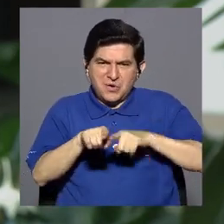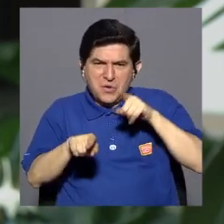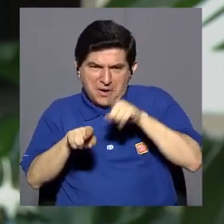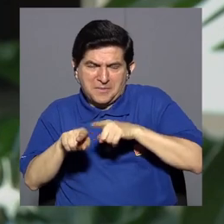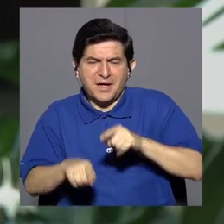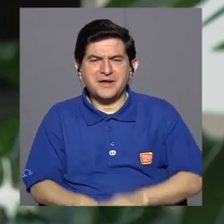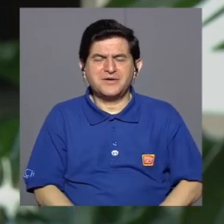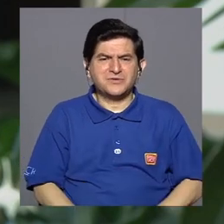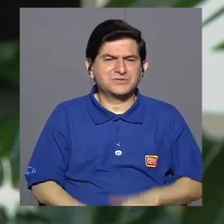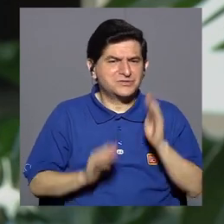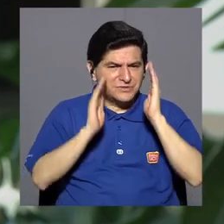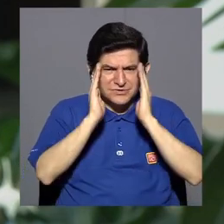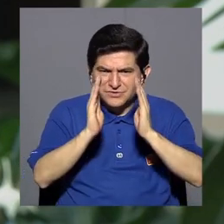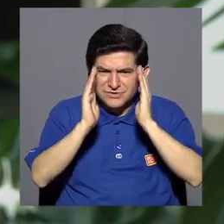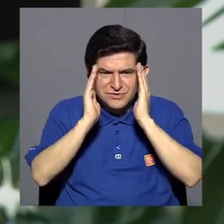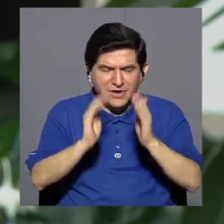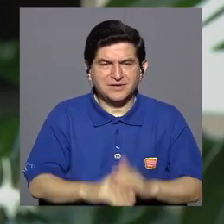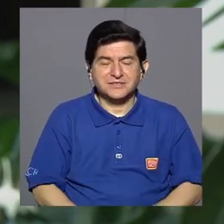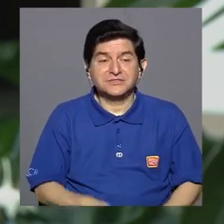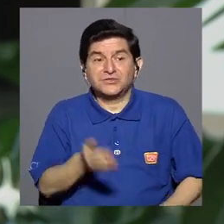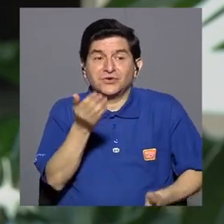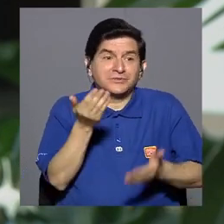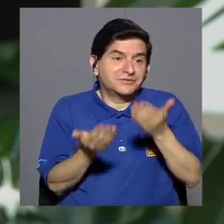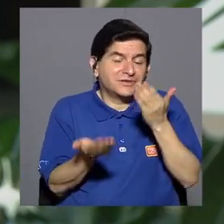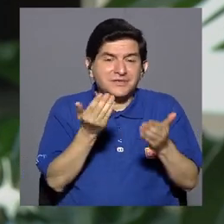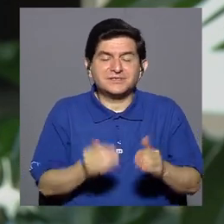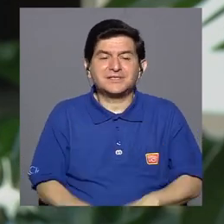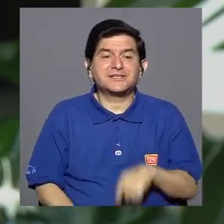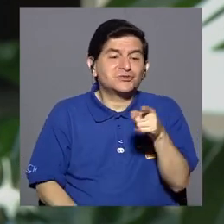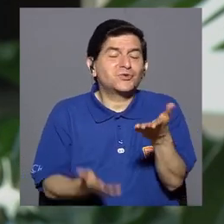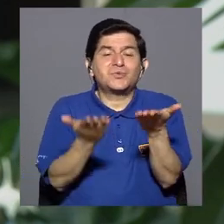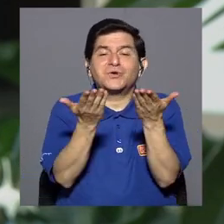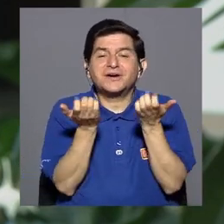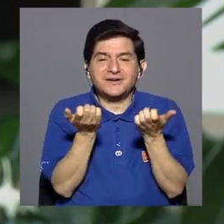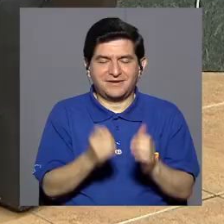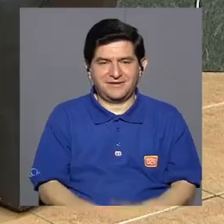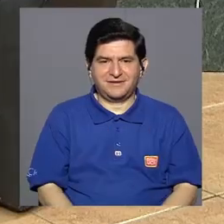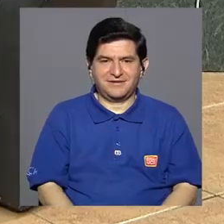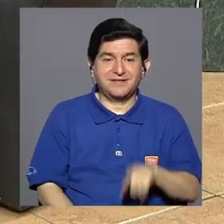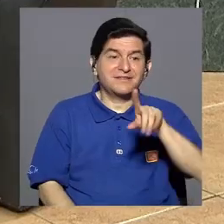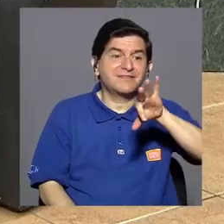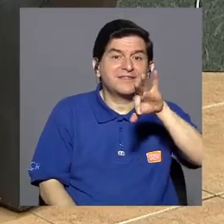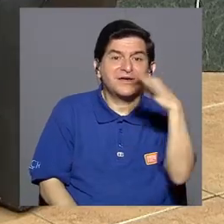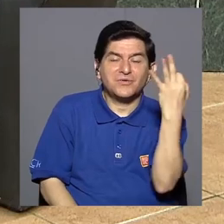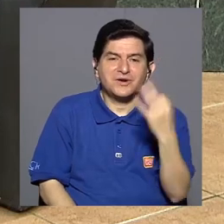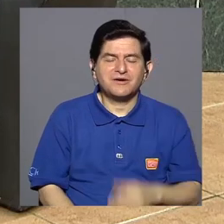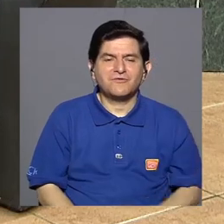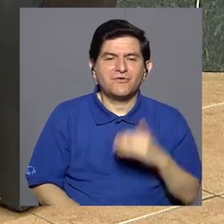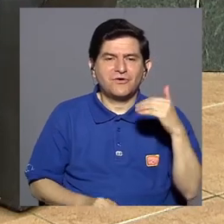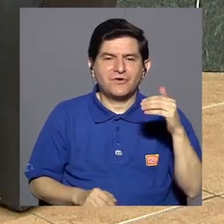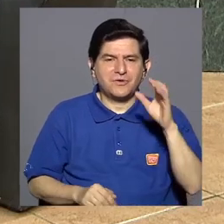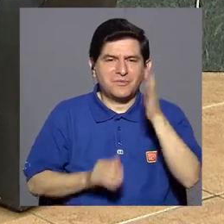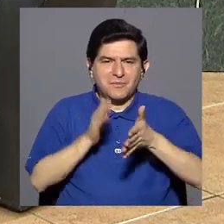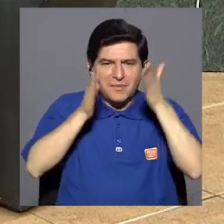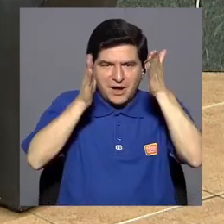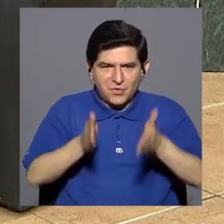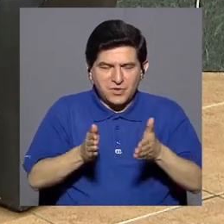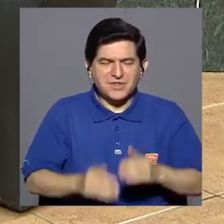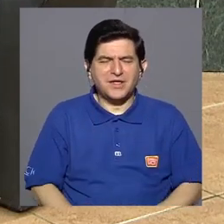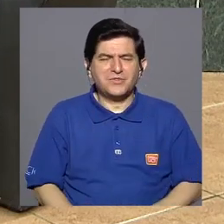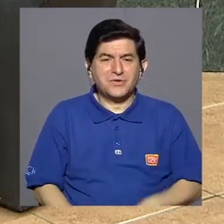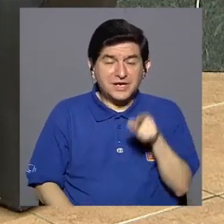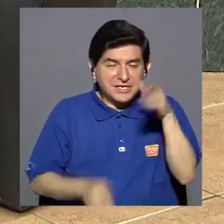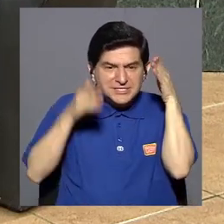hermanos porque no cuidaban, no como ellos querían cuidar, sino que de alguna forma esta cuidadora dentro de su